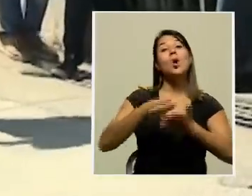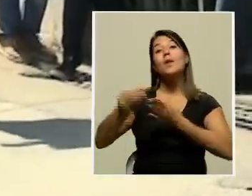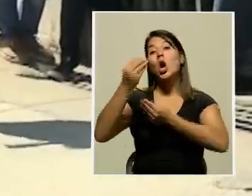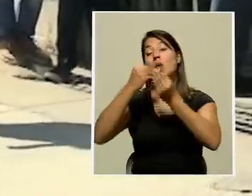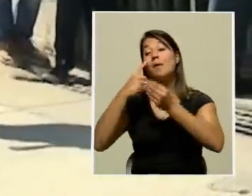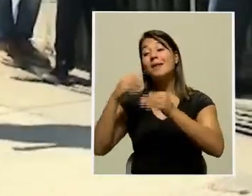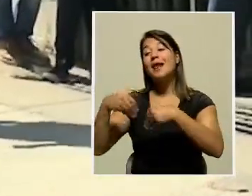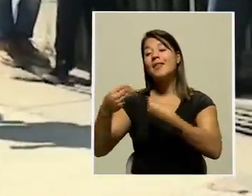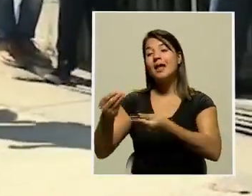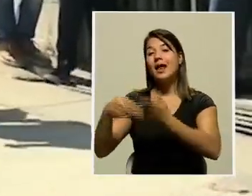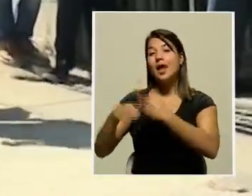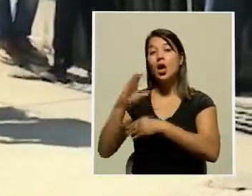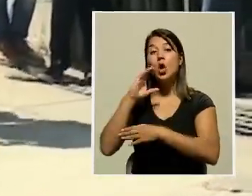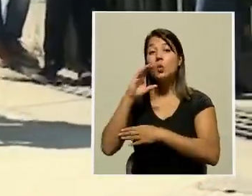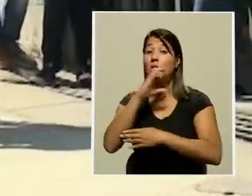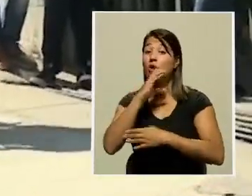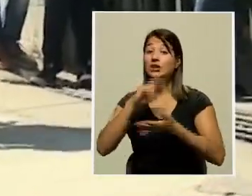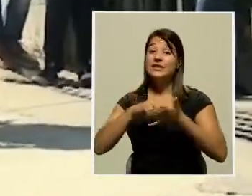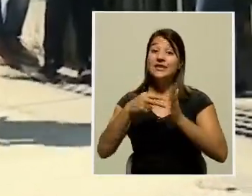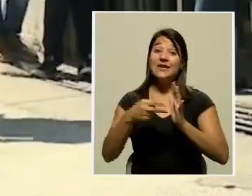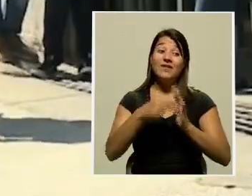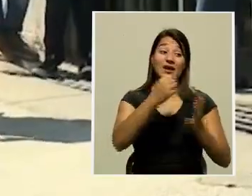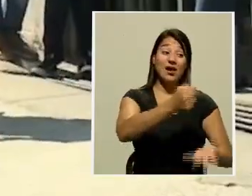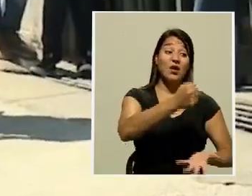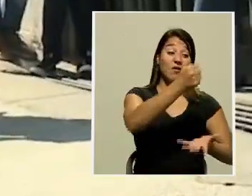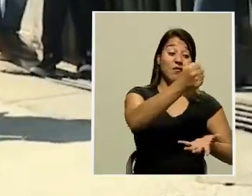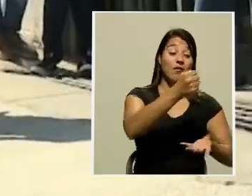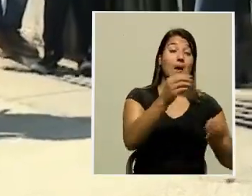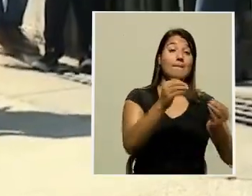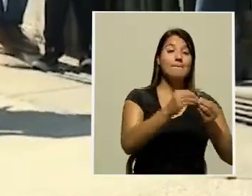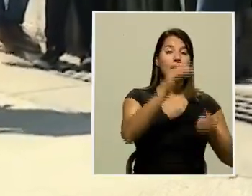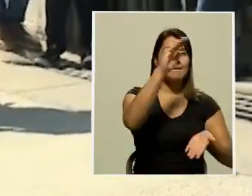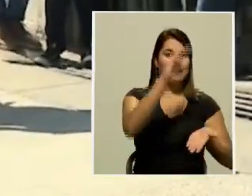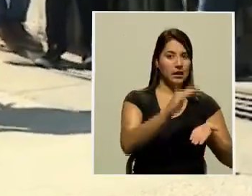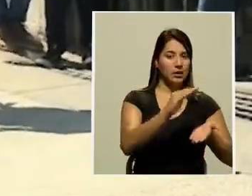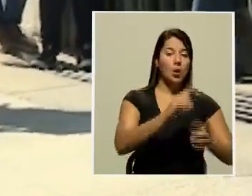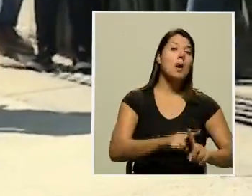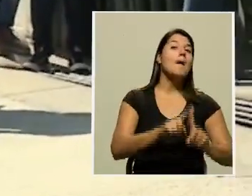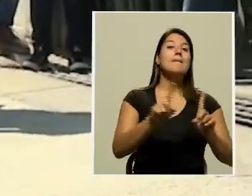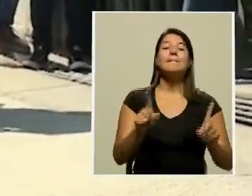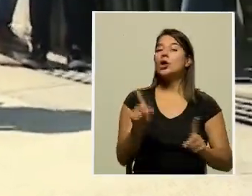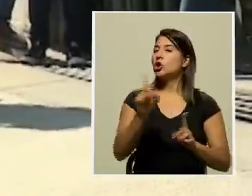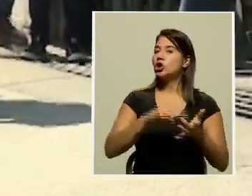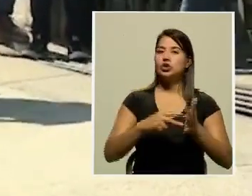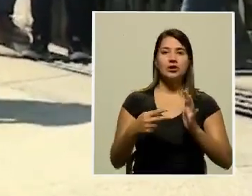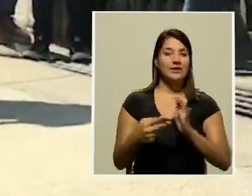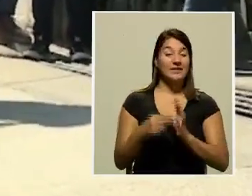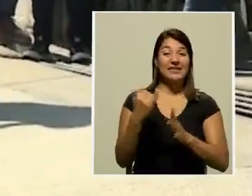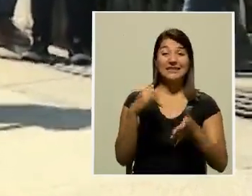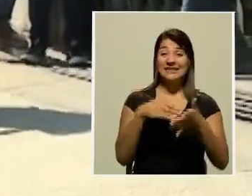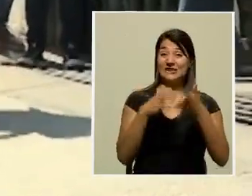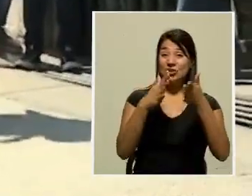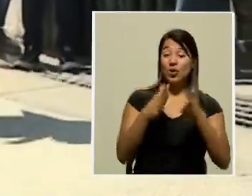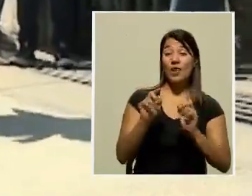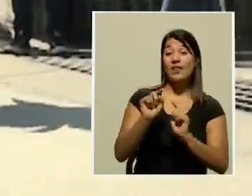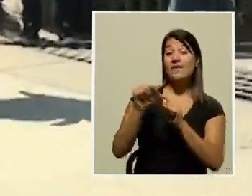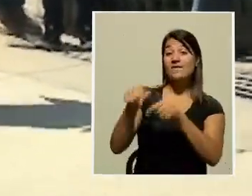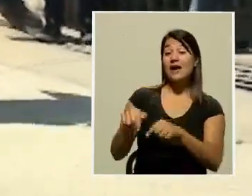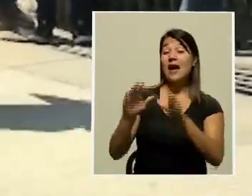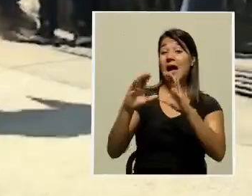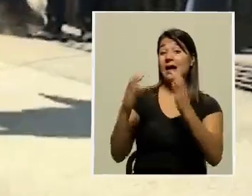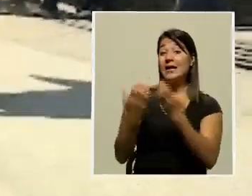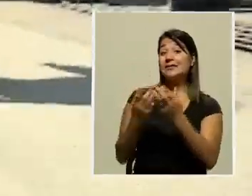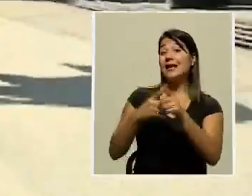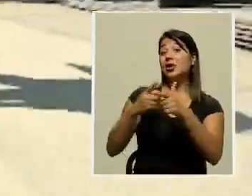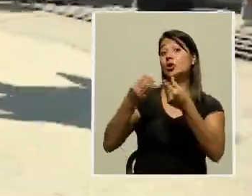cambiaría la conformación de los paquetes, pero en ningún momento afirma que los estudiantes que asistan algunos días a clases